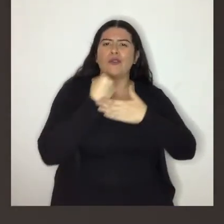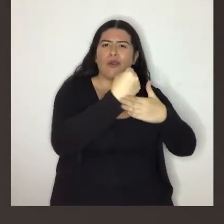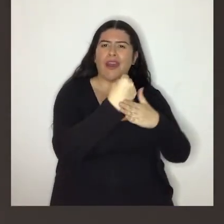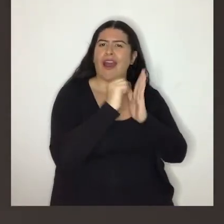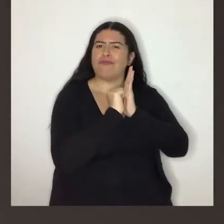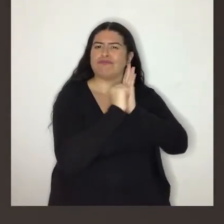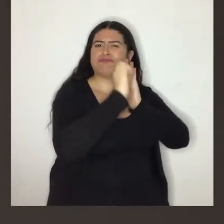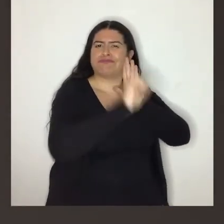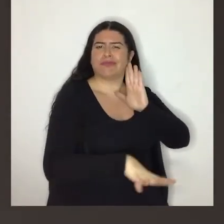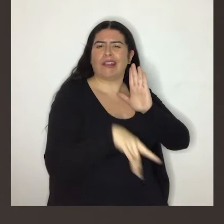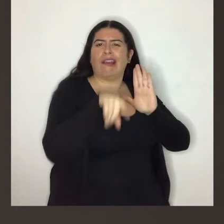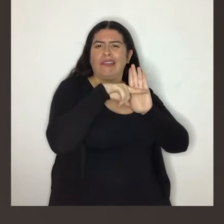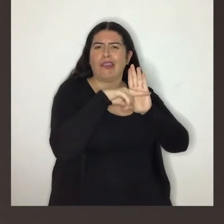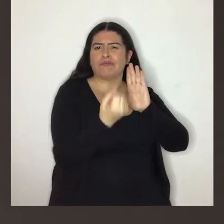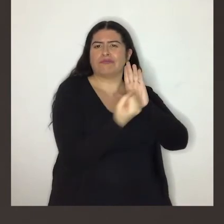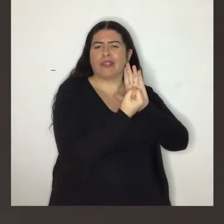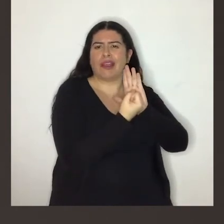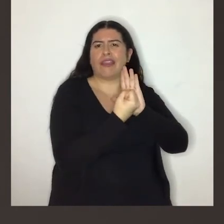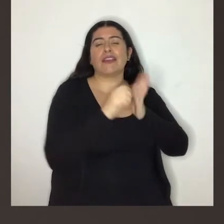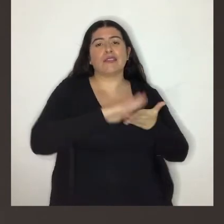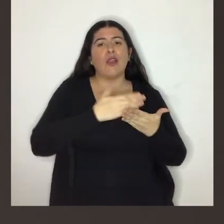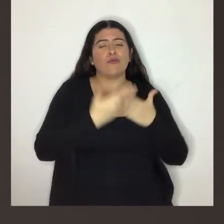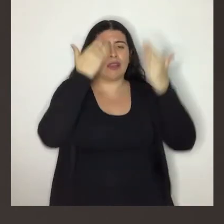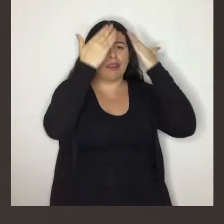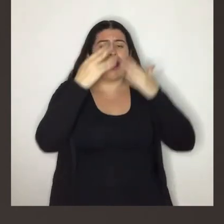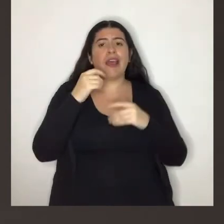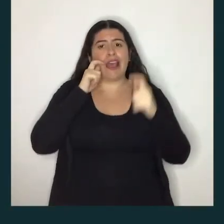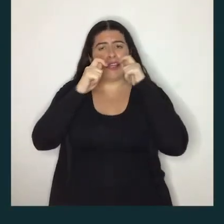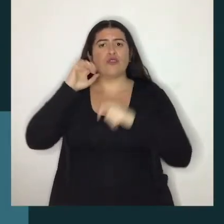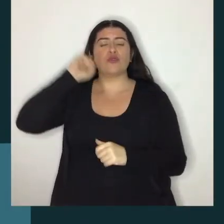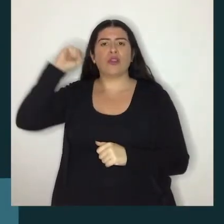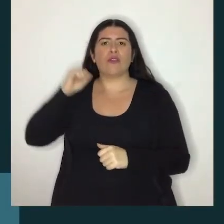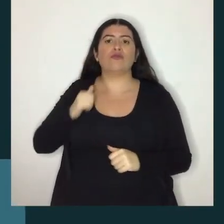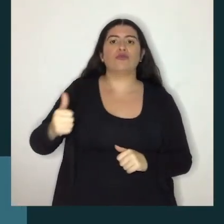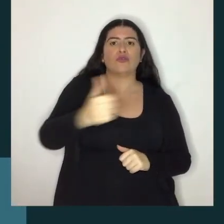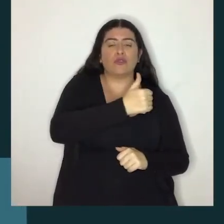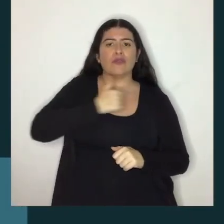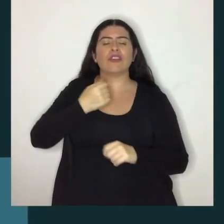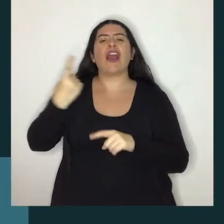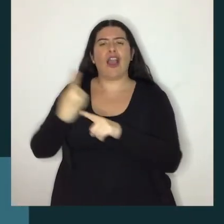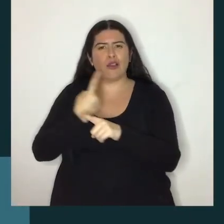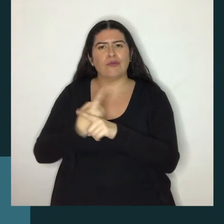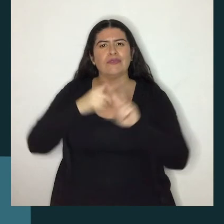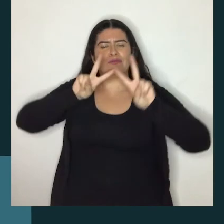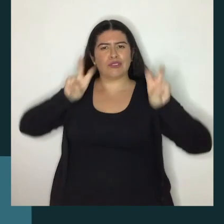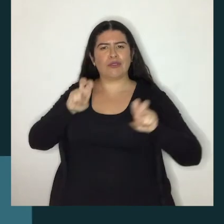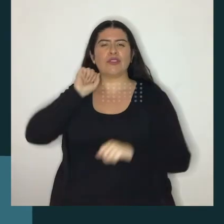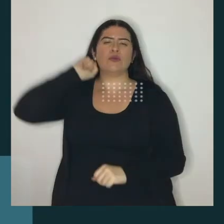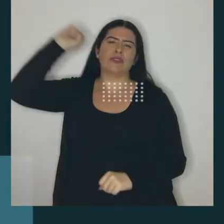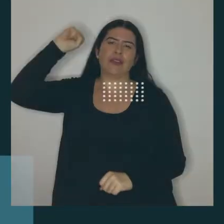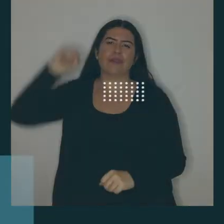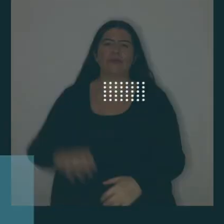podemos contribuir a romper con el estigma de salud mental y riesgo suicida. Vamos juntos a hablar de suicidio.